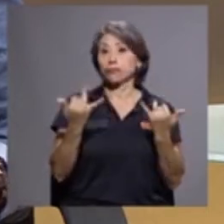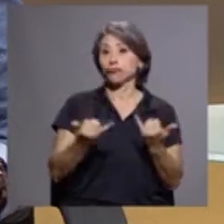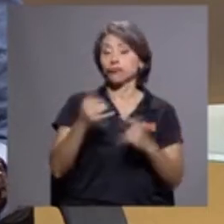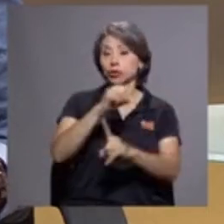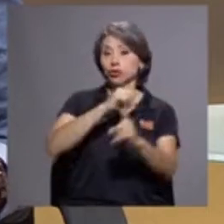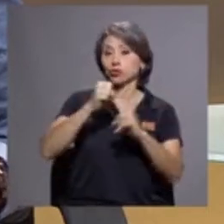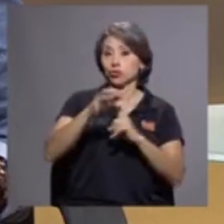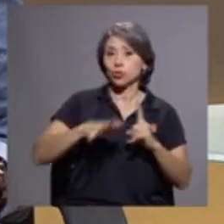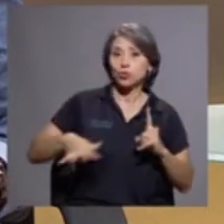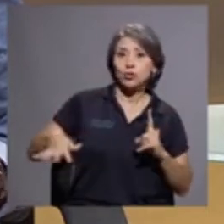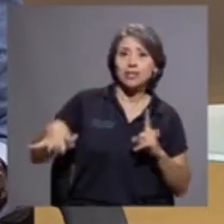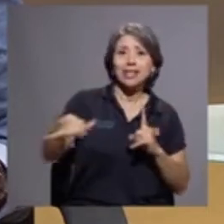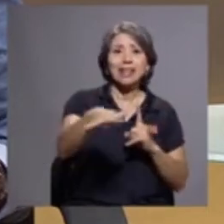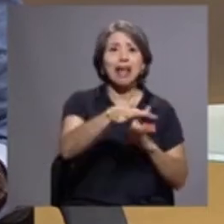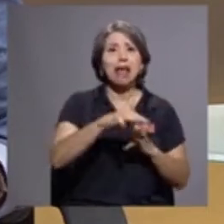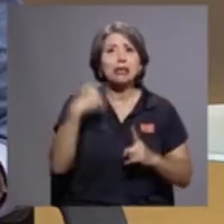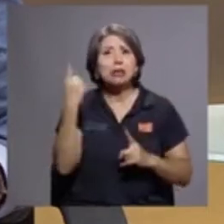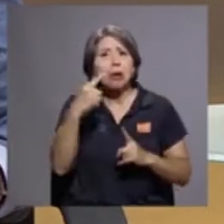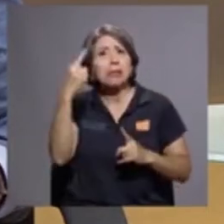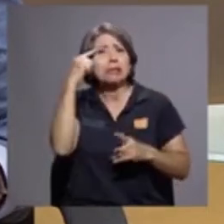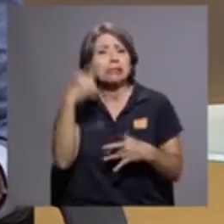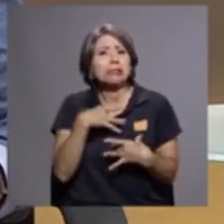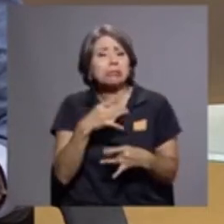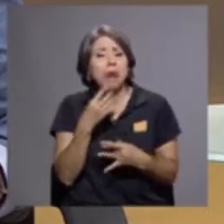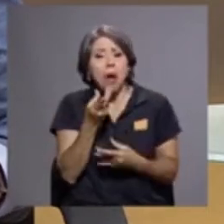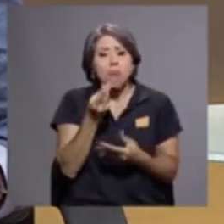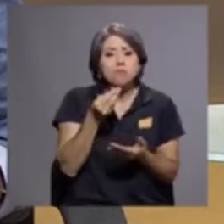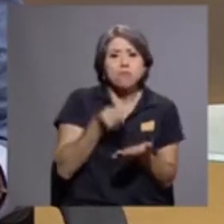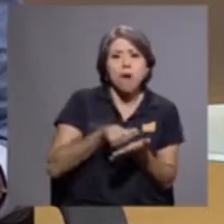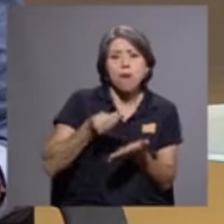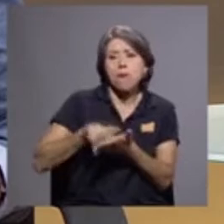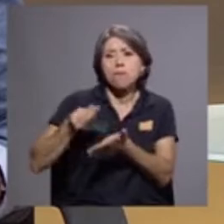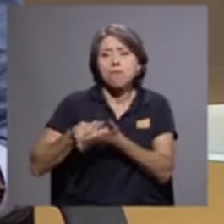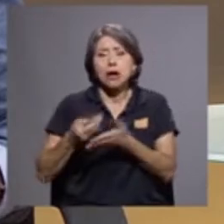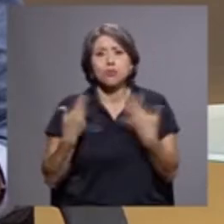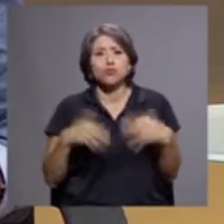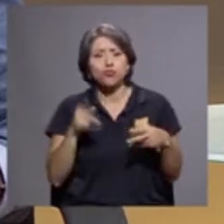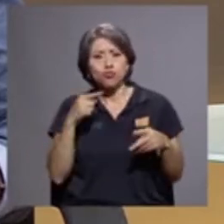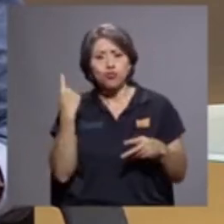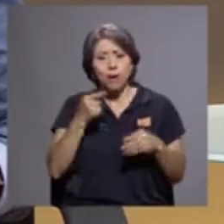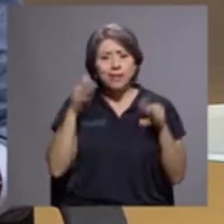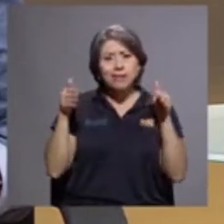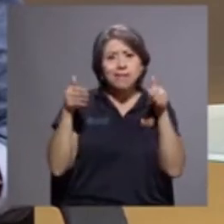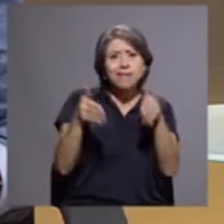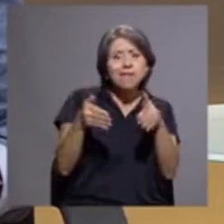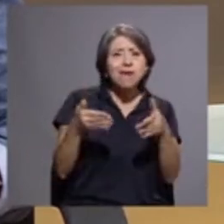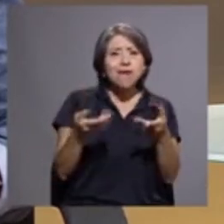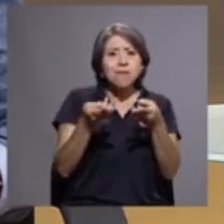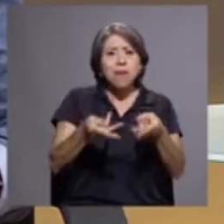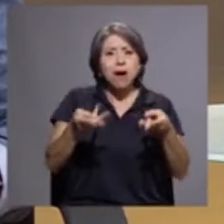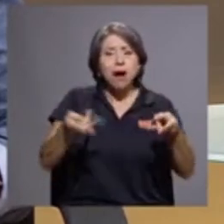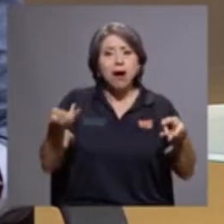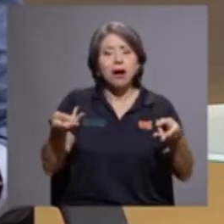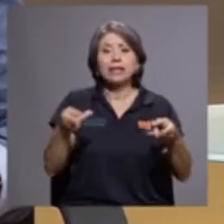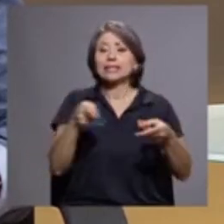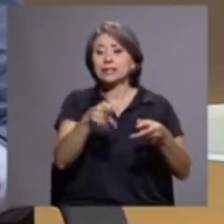consumista, materialista, es muy difícil entender que